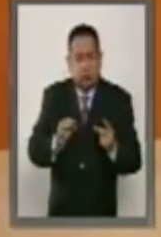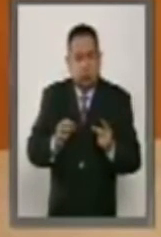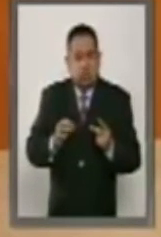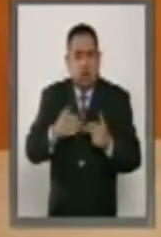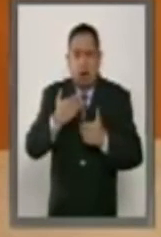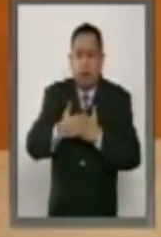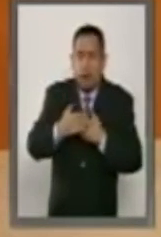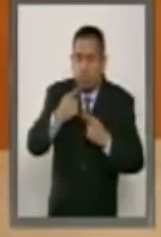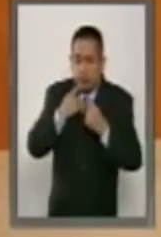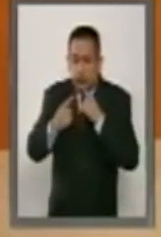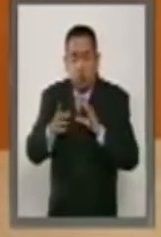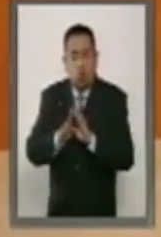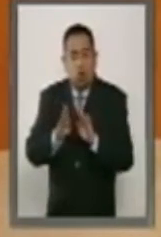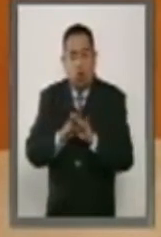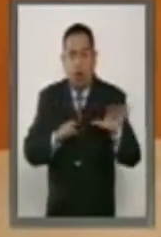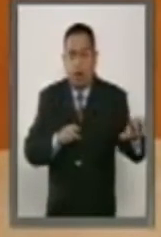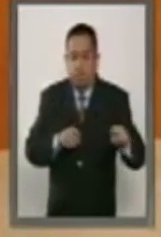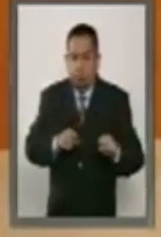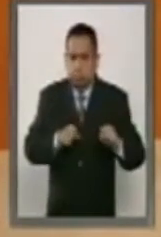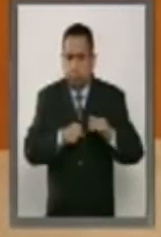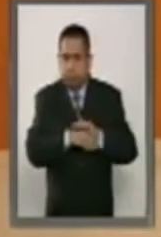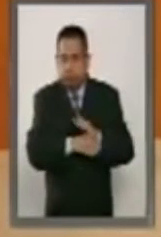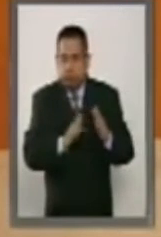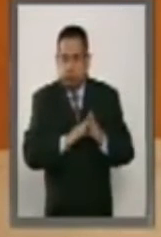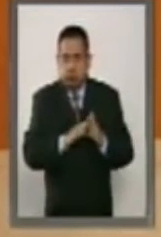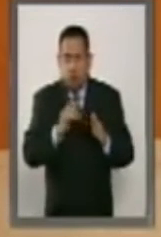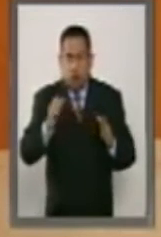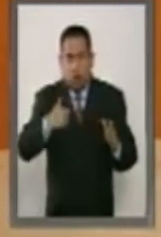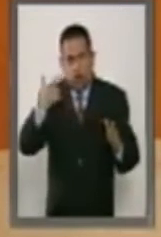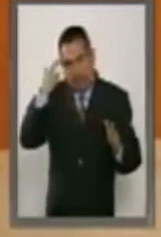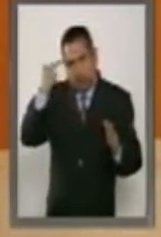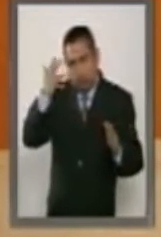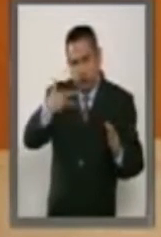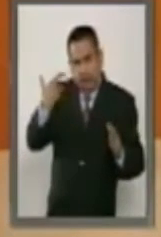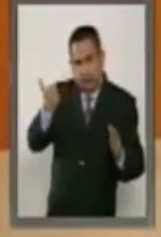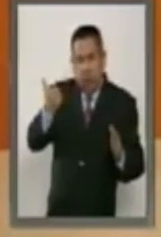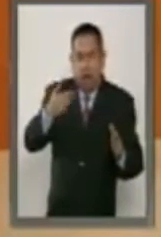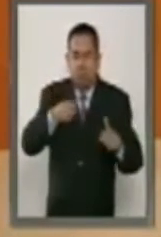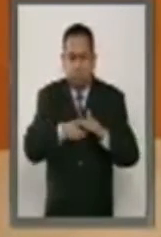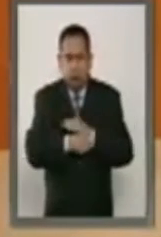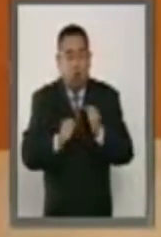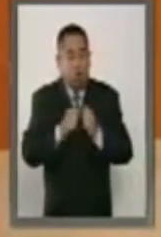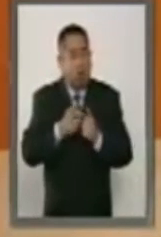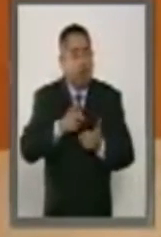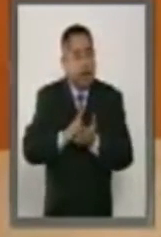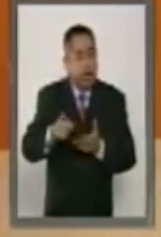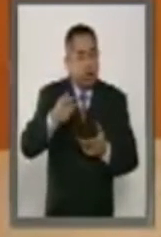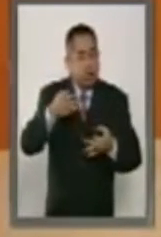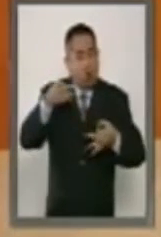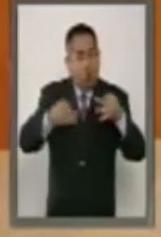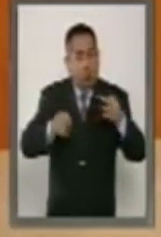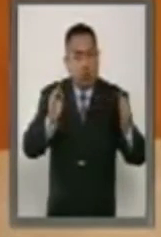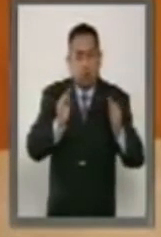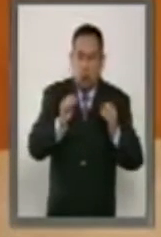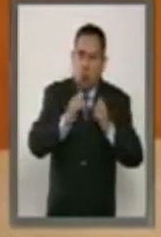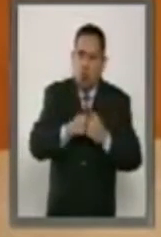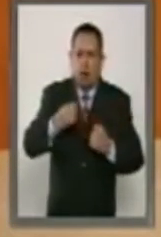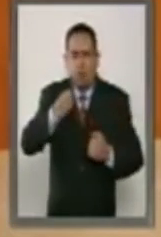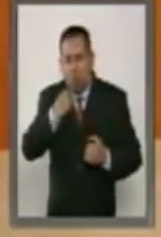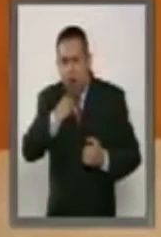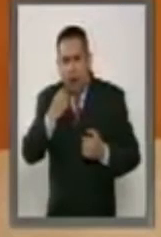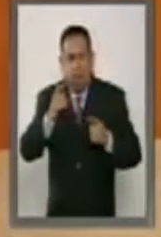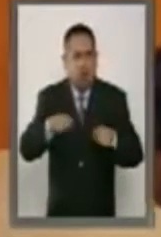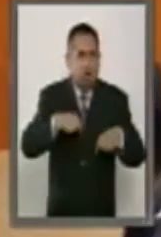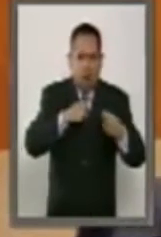a la detención de manera razonable, con el derecho de audiencia a tener un abogado, es decir,